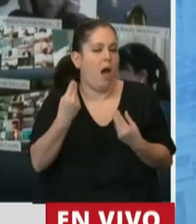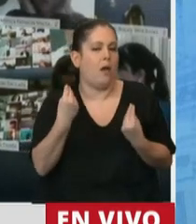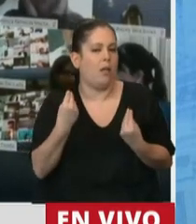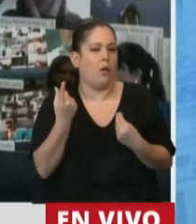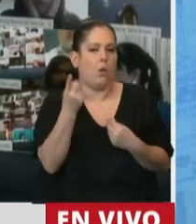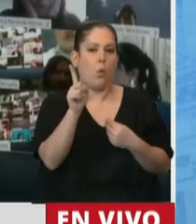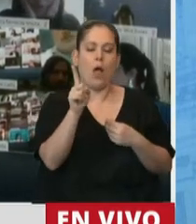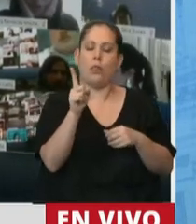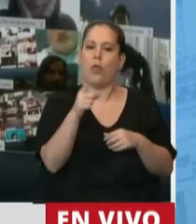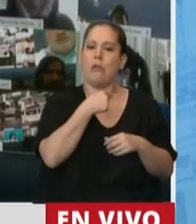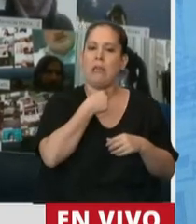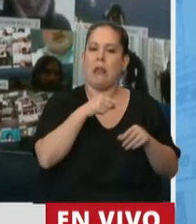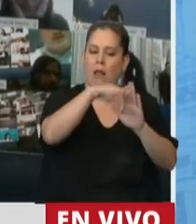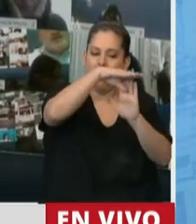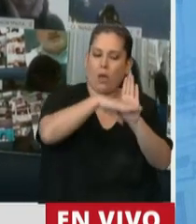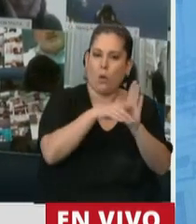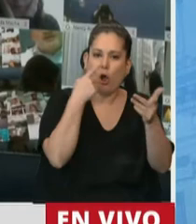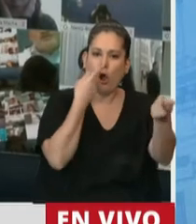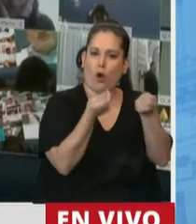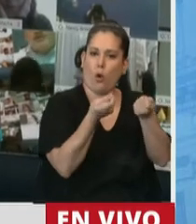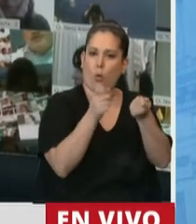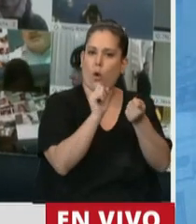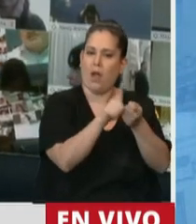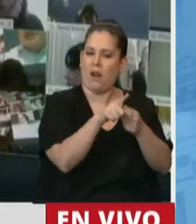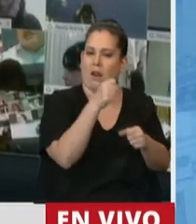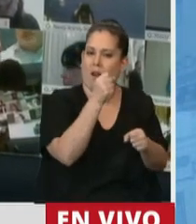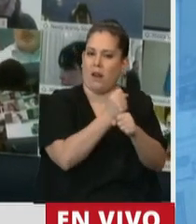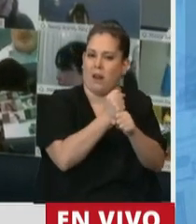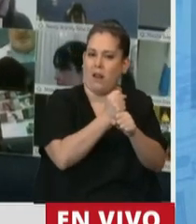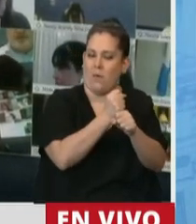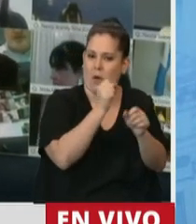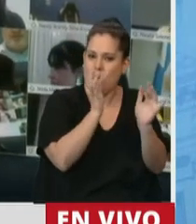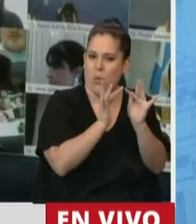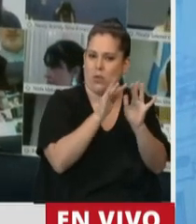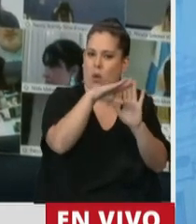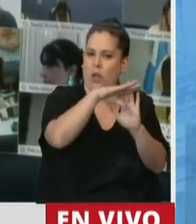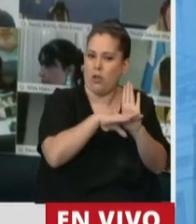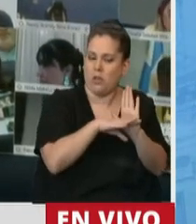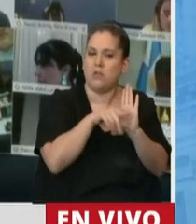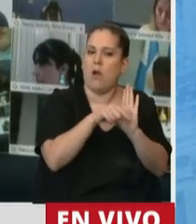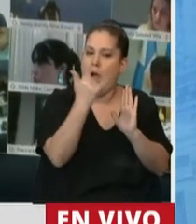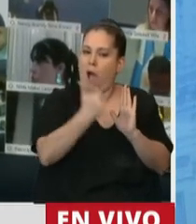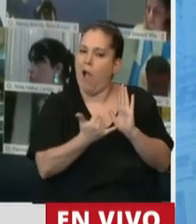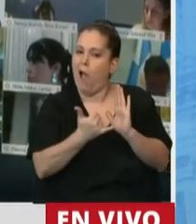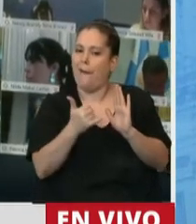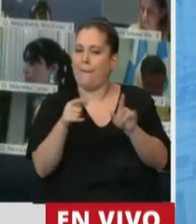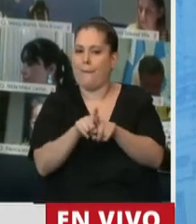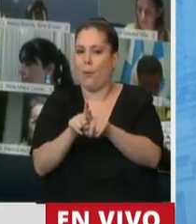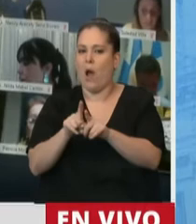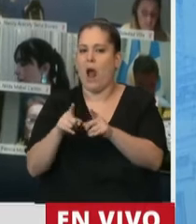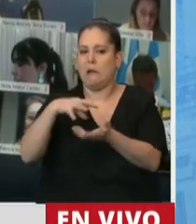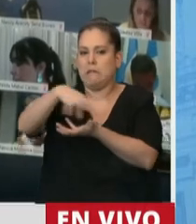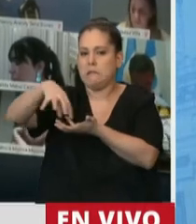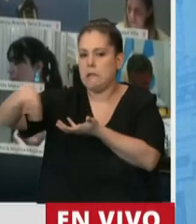relación laboral, y en este caso particularmente una modalidad laboral, hay tensión entre las miradas de los sectores